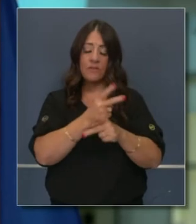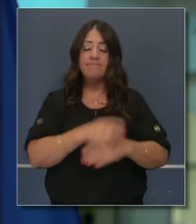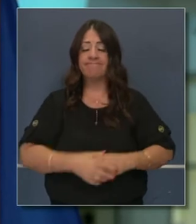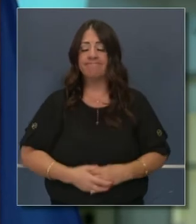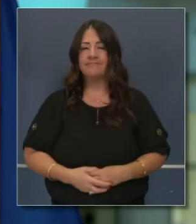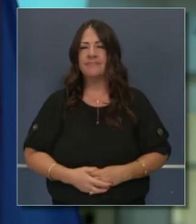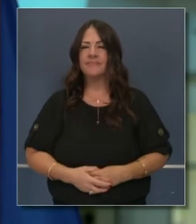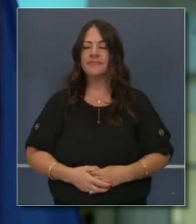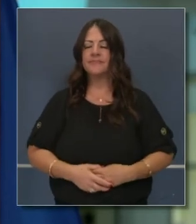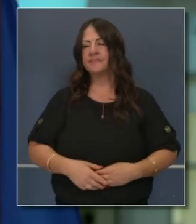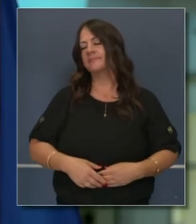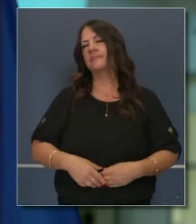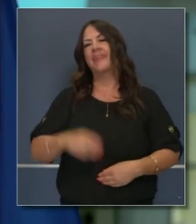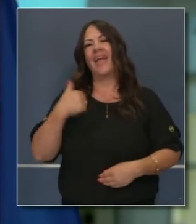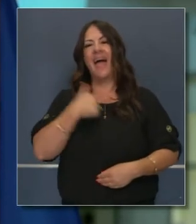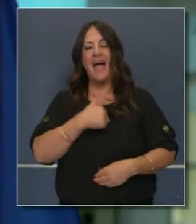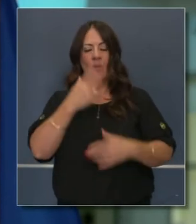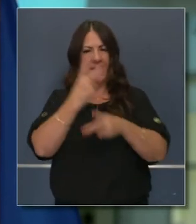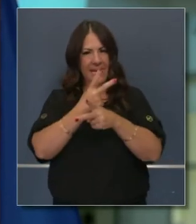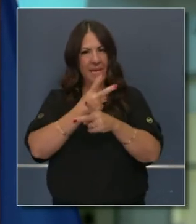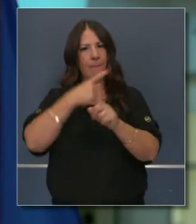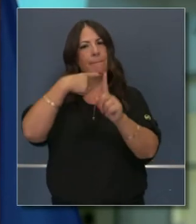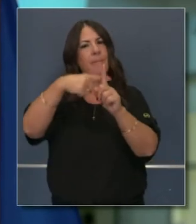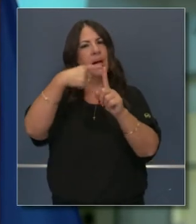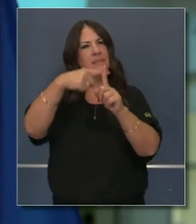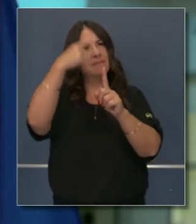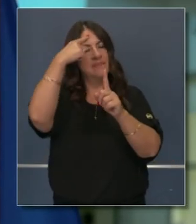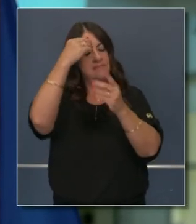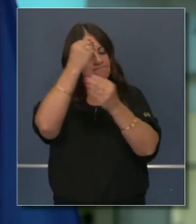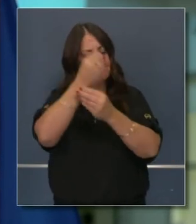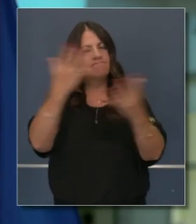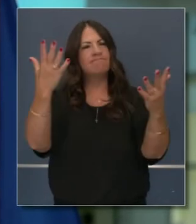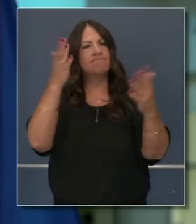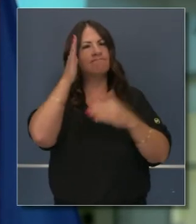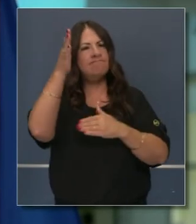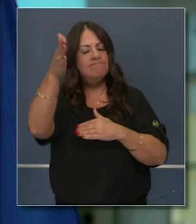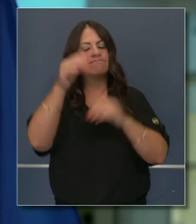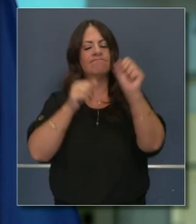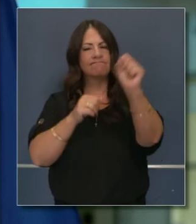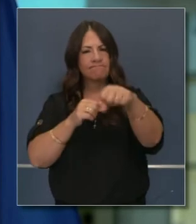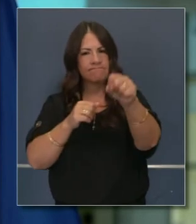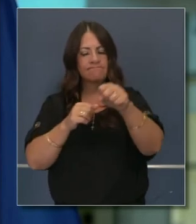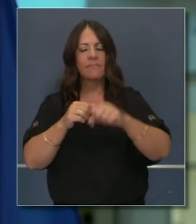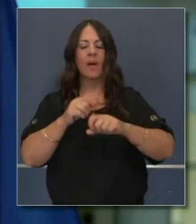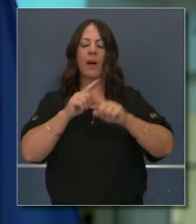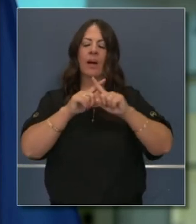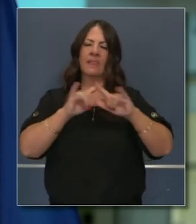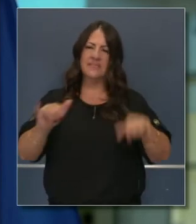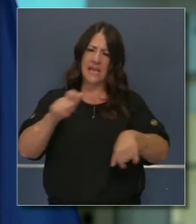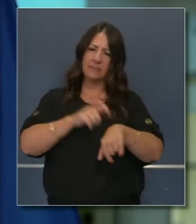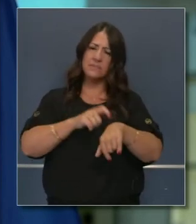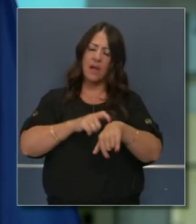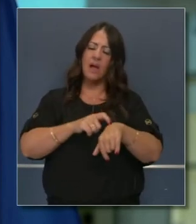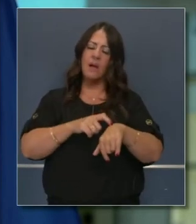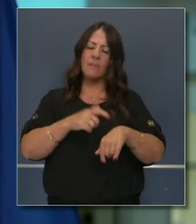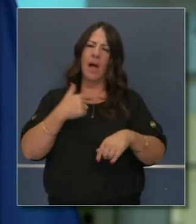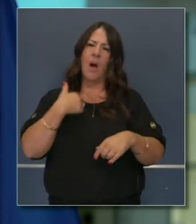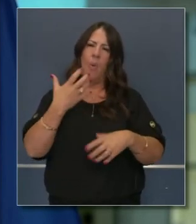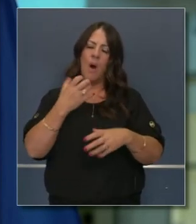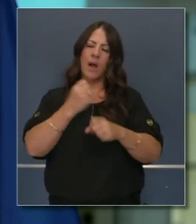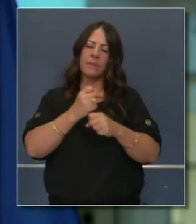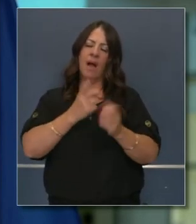Y para subrayar una vez más, quiero mantener mi optimismo porque yo soy optimista por naturaleza, pero también quiero mantener